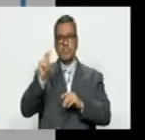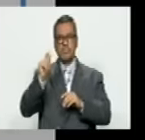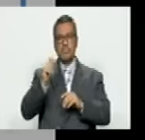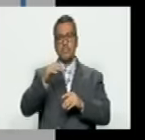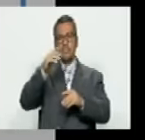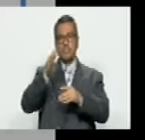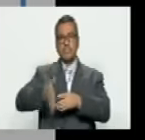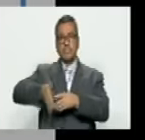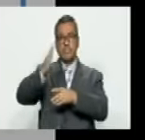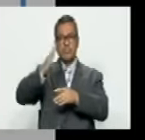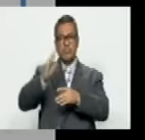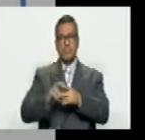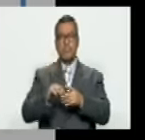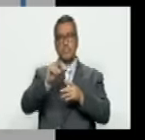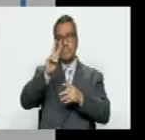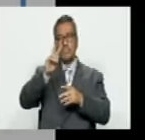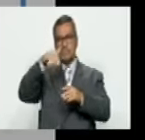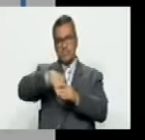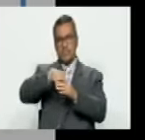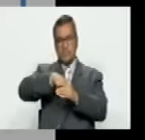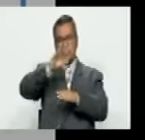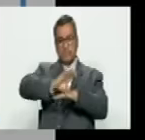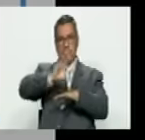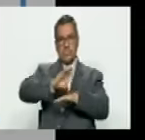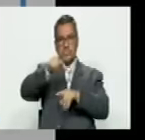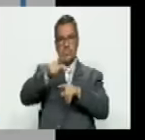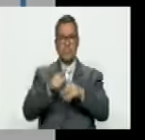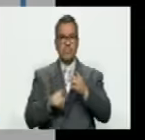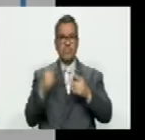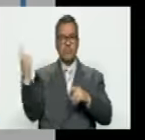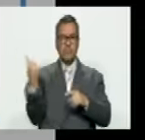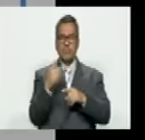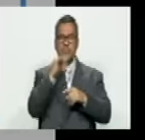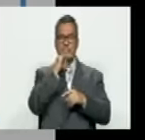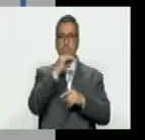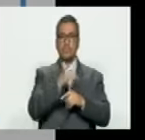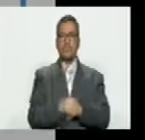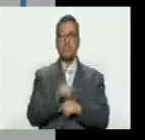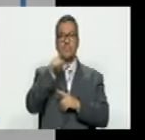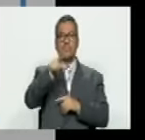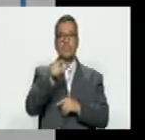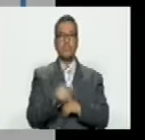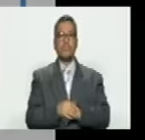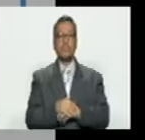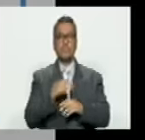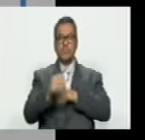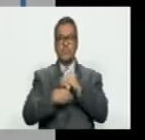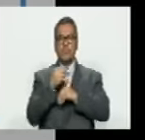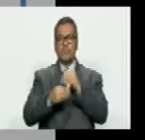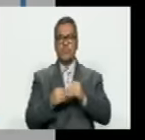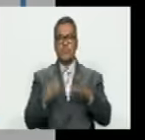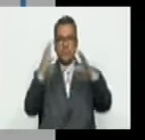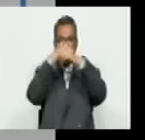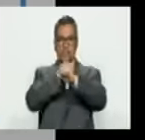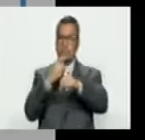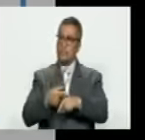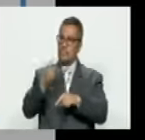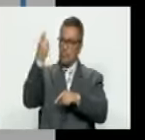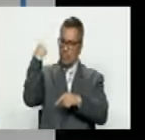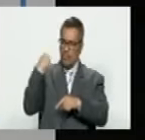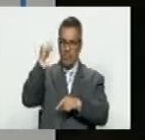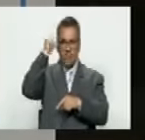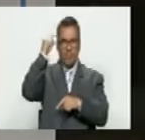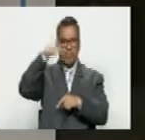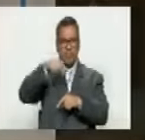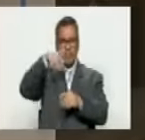votos es decir el centro electoral que estaba montando y ya venía anunciado esto lo crean la noche anterior al día de las